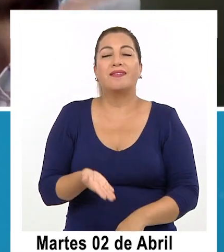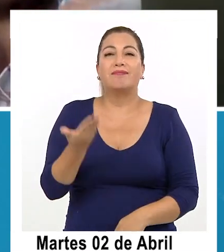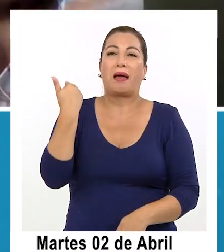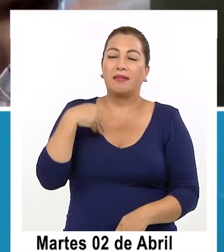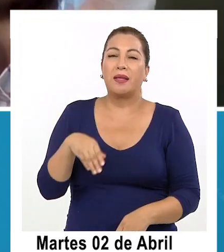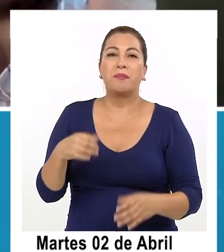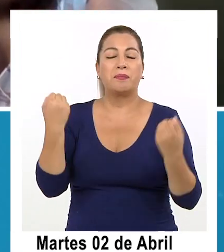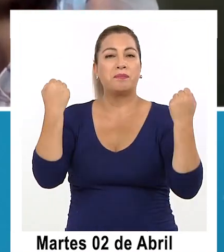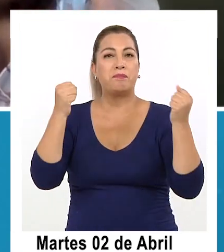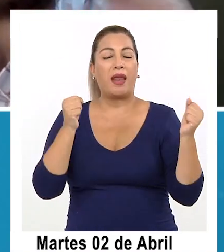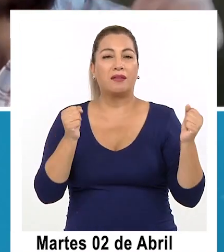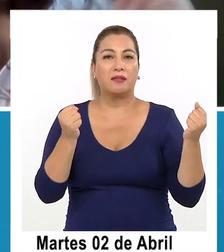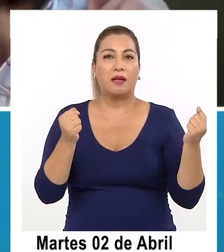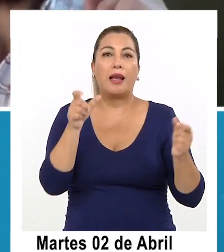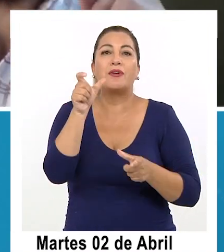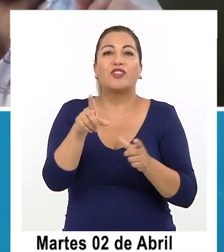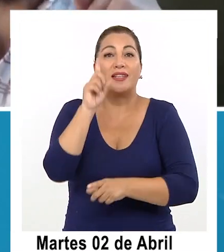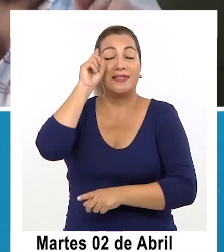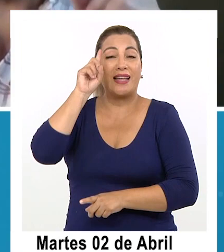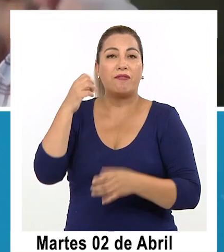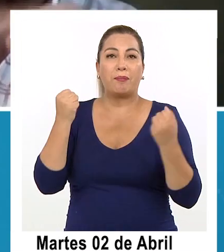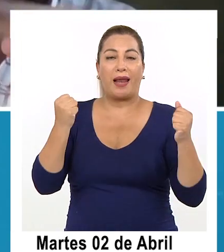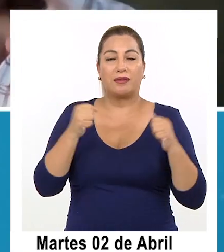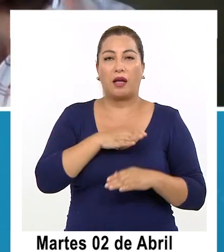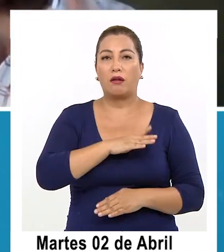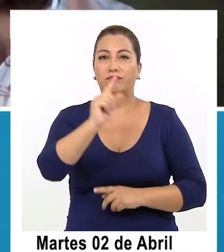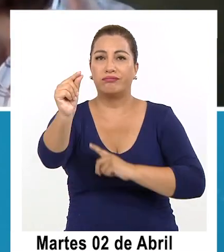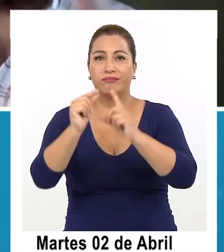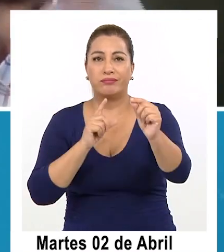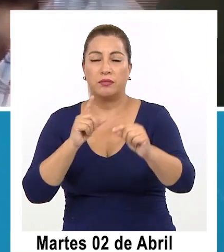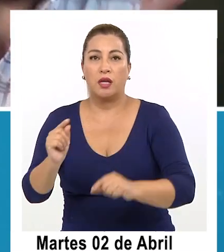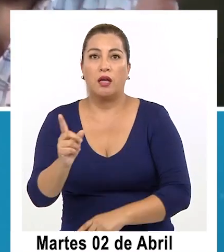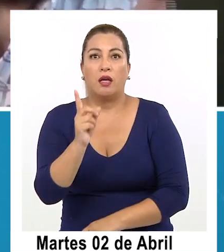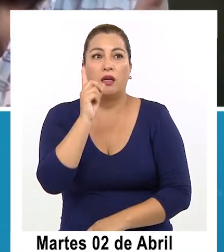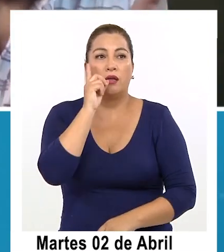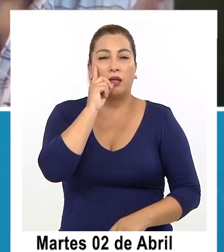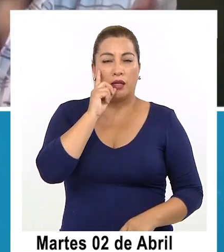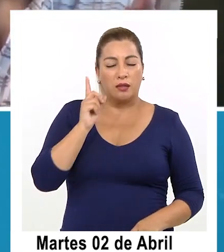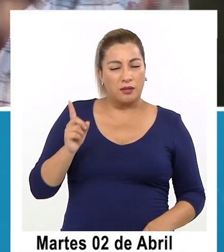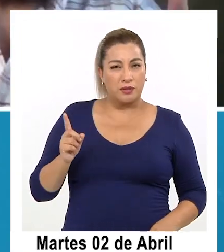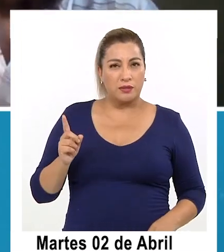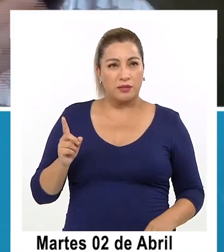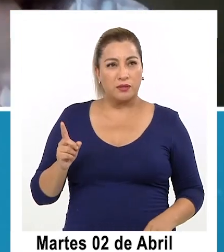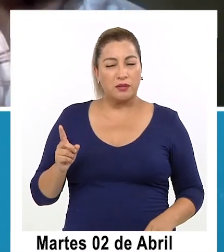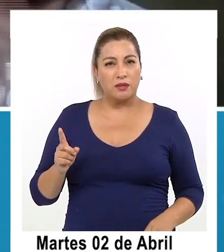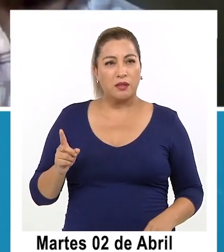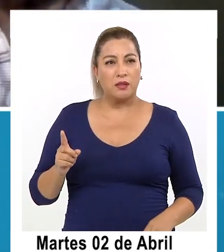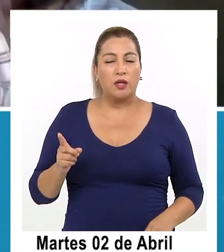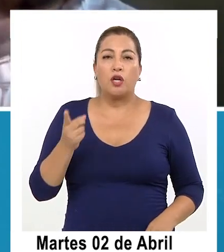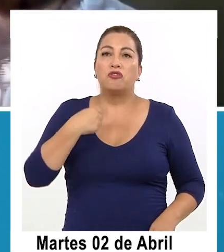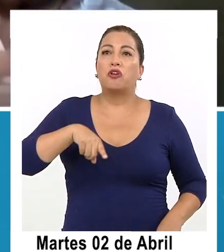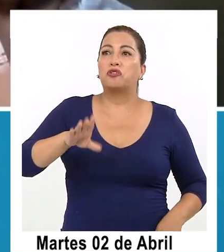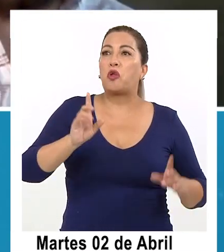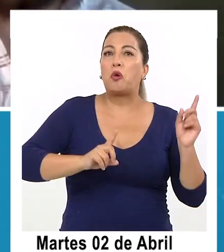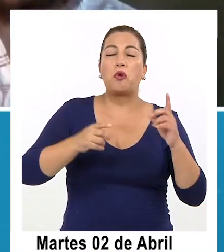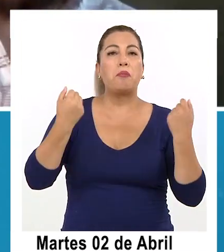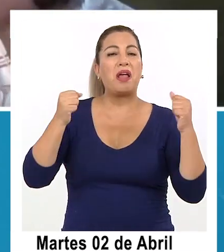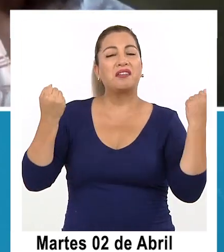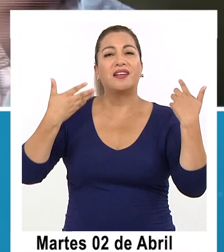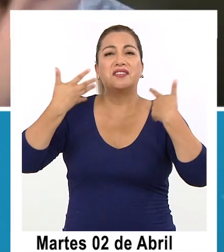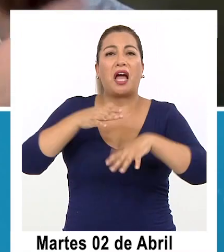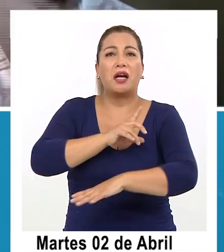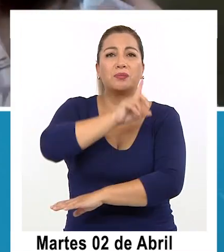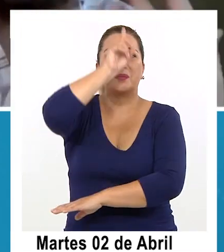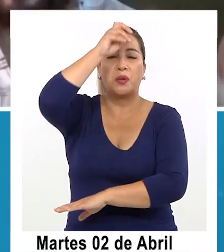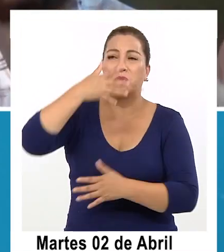entonces la gente sabía evacuar sin embargo hubo un caos tremendo con la conectividad si estamos acostumbrados a los ejercicios a